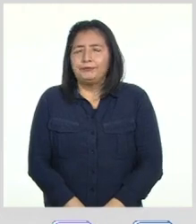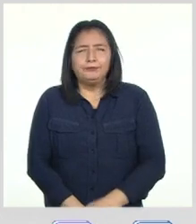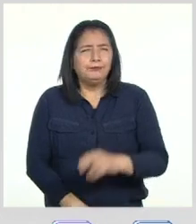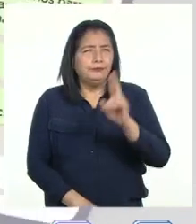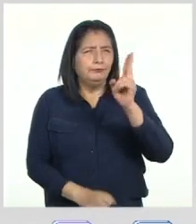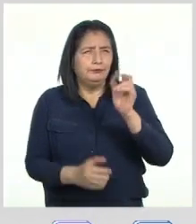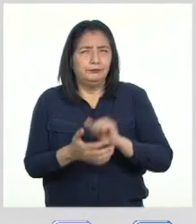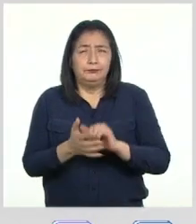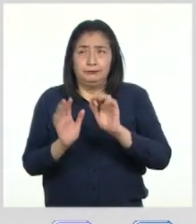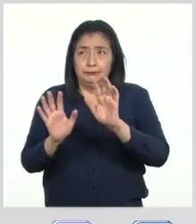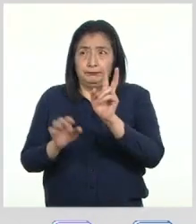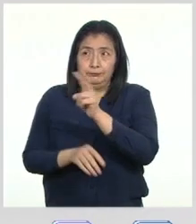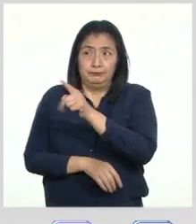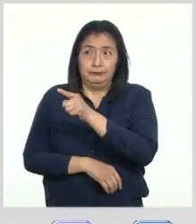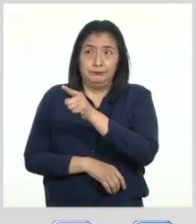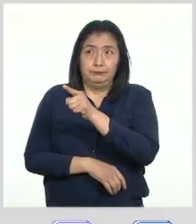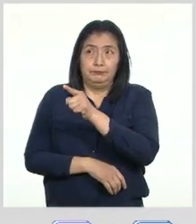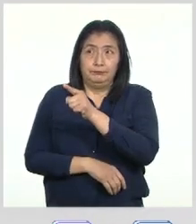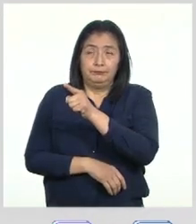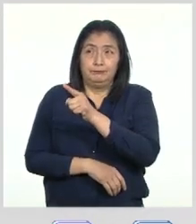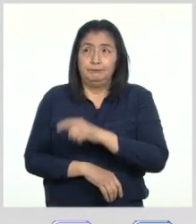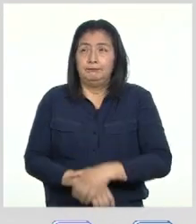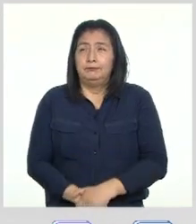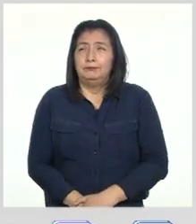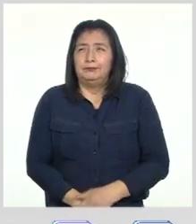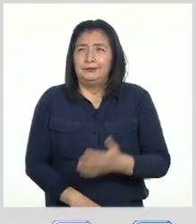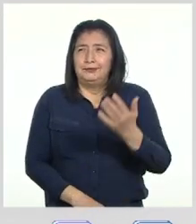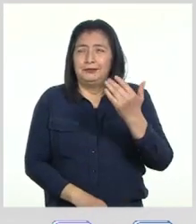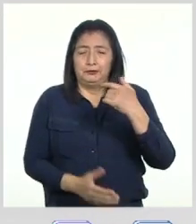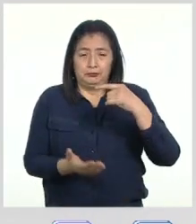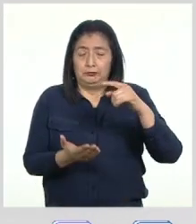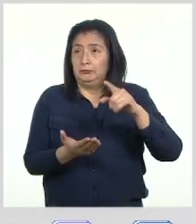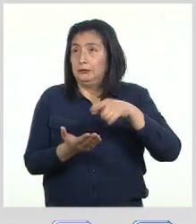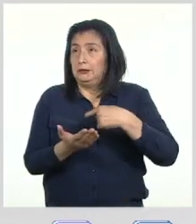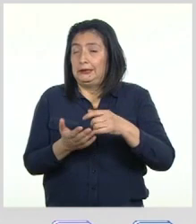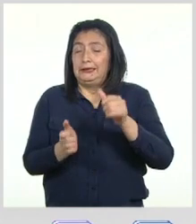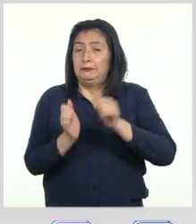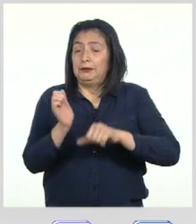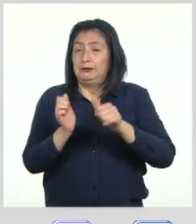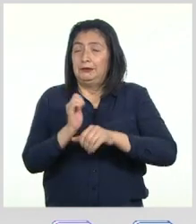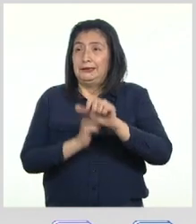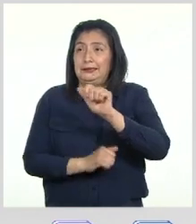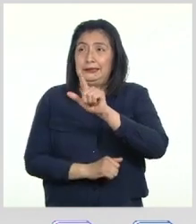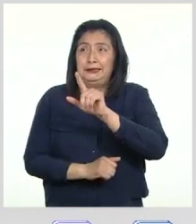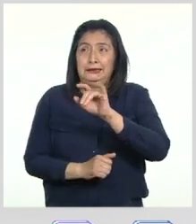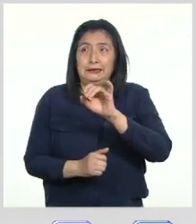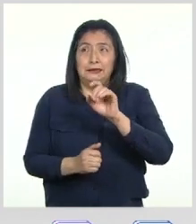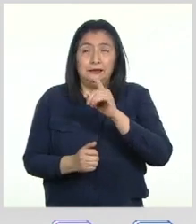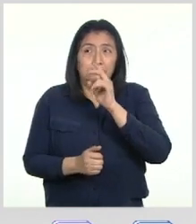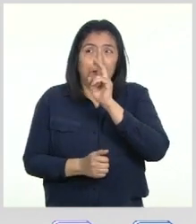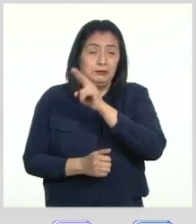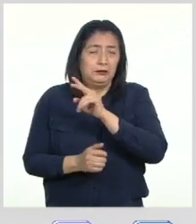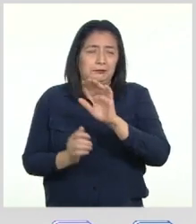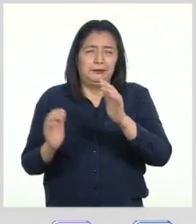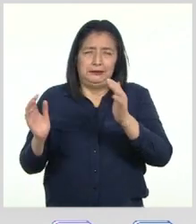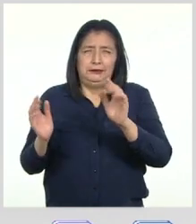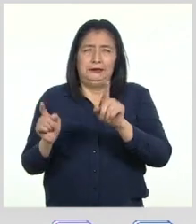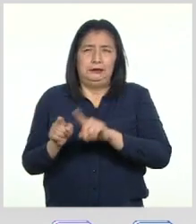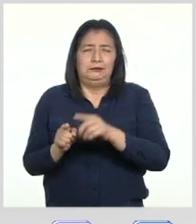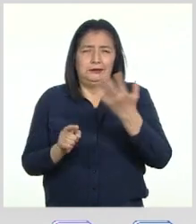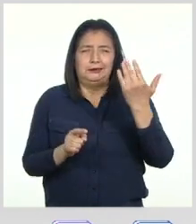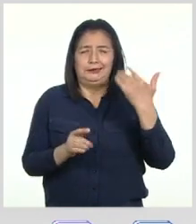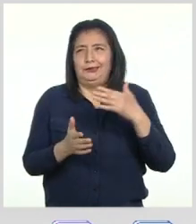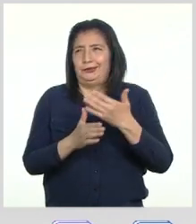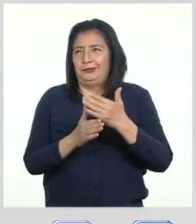Profesora, mire esto Es un mensaje que recibió el hermano de Alejandra Como verán, es un caso parecido a los que hemos